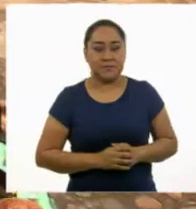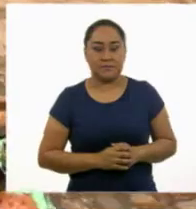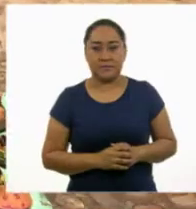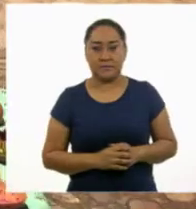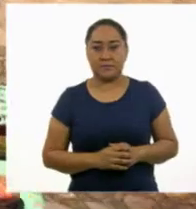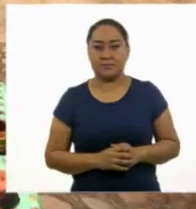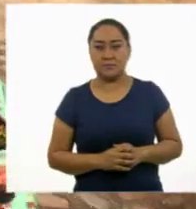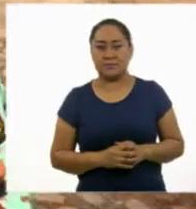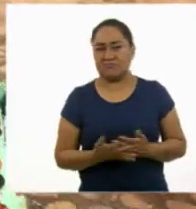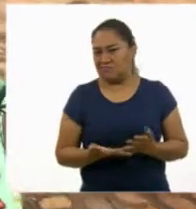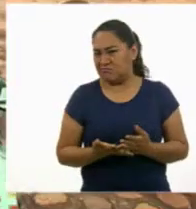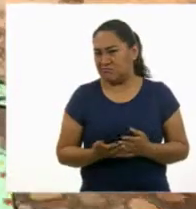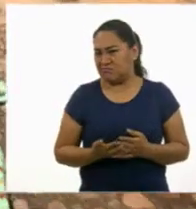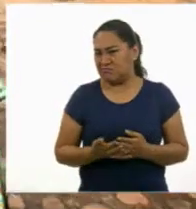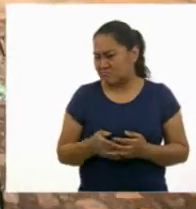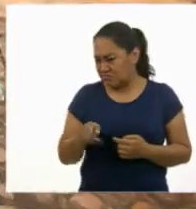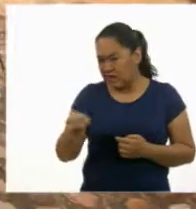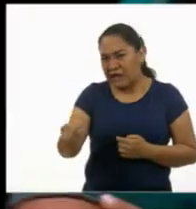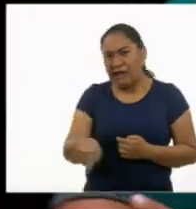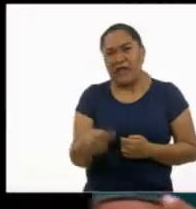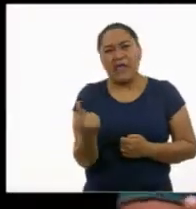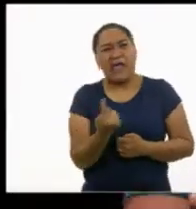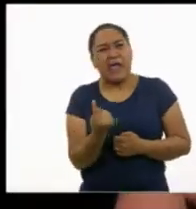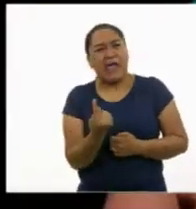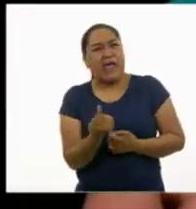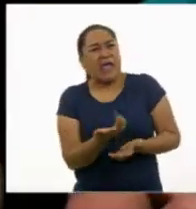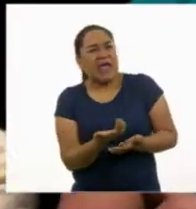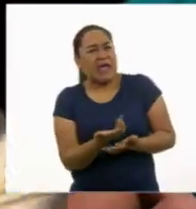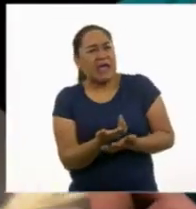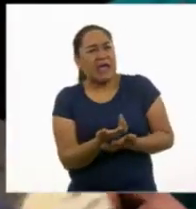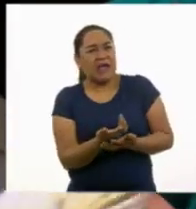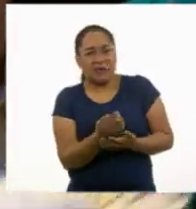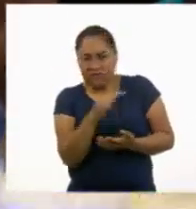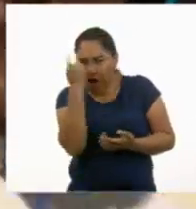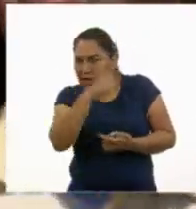¿Qué haces aquí cerca de nuestros hijos? Oye,